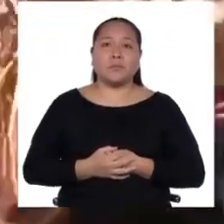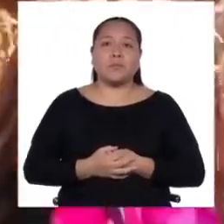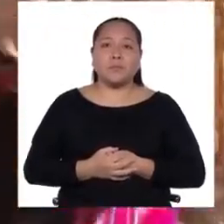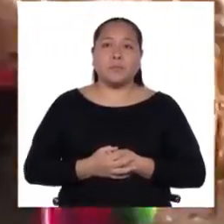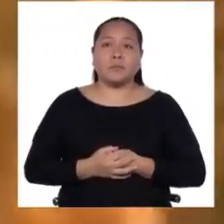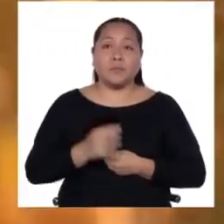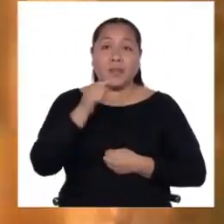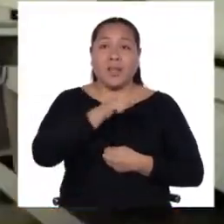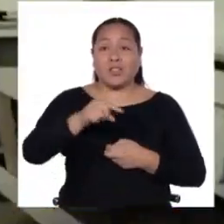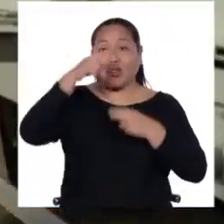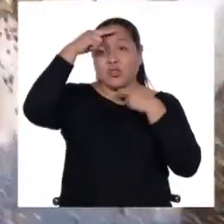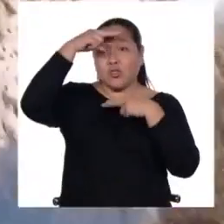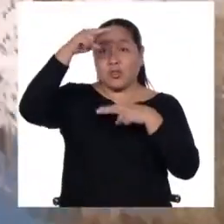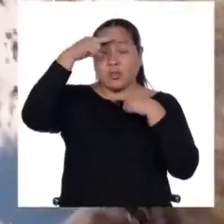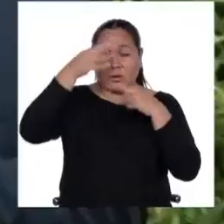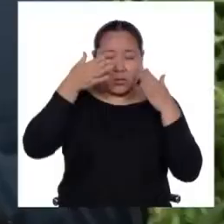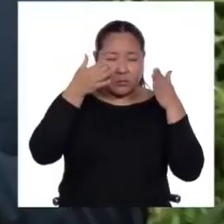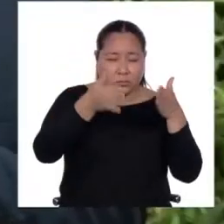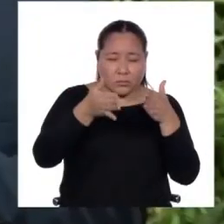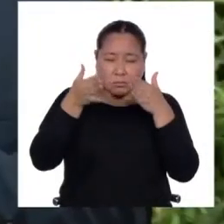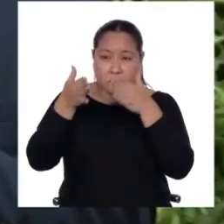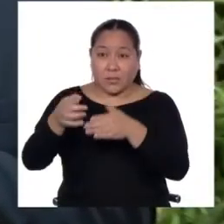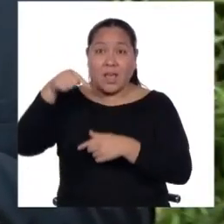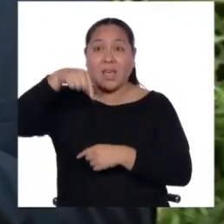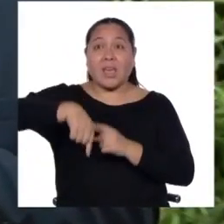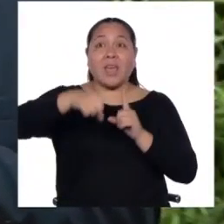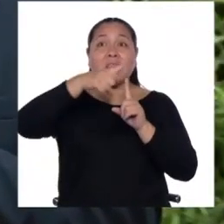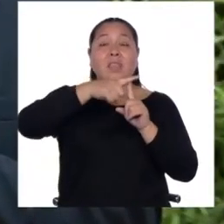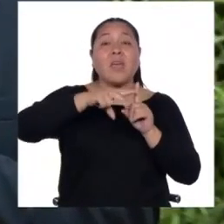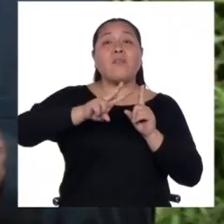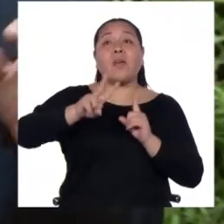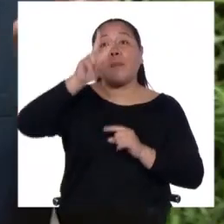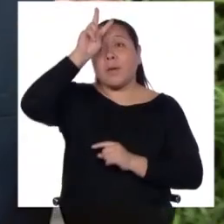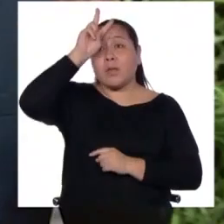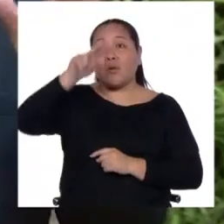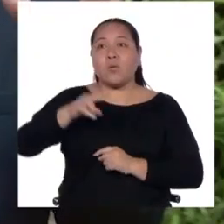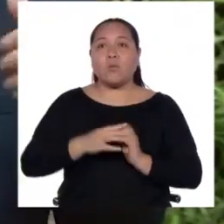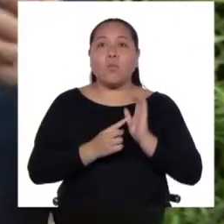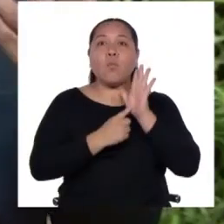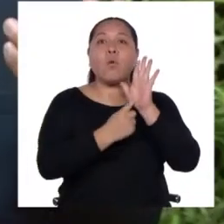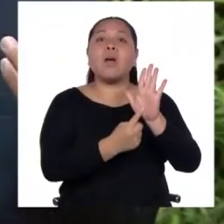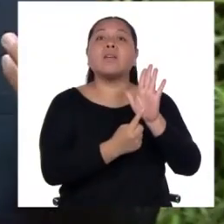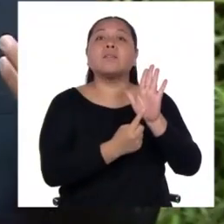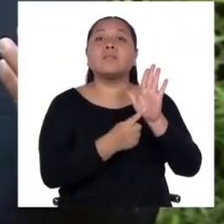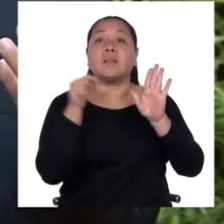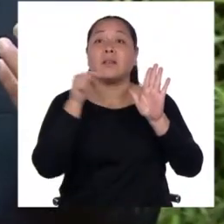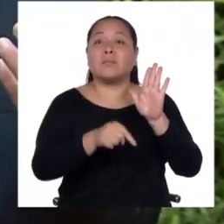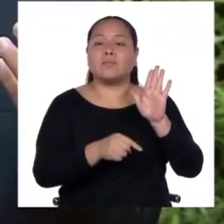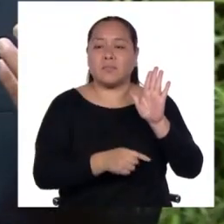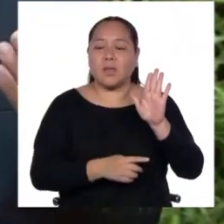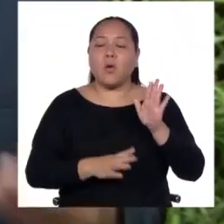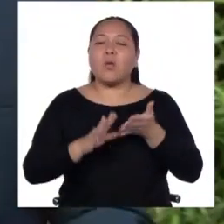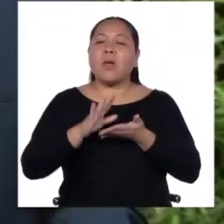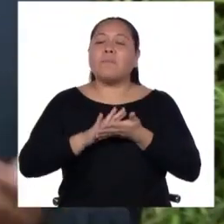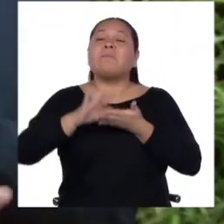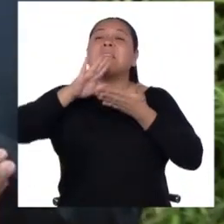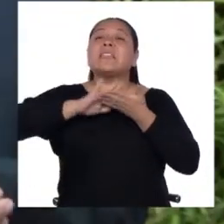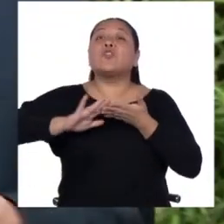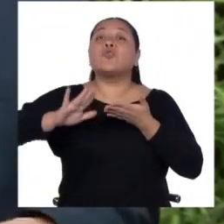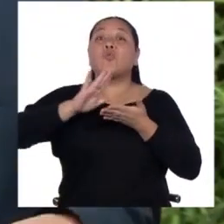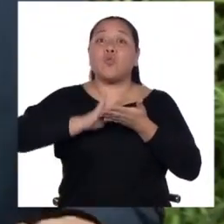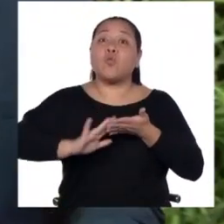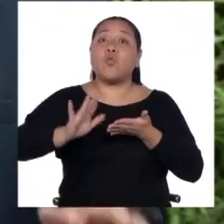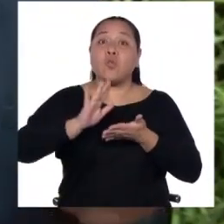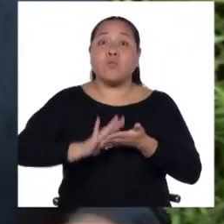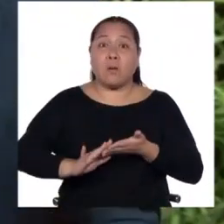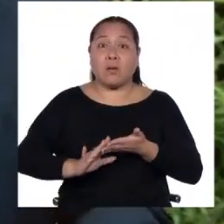Estos noticieros en particular aquí en TV Perú han significado la plasmación de una reivindicación y la gente lo ha